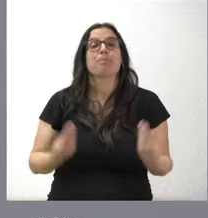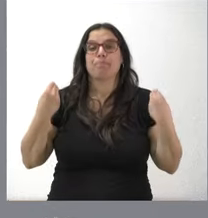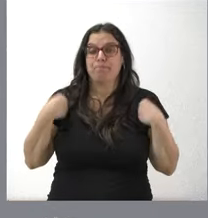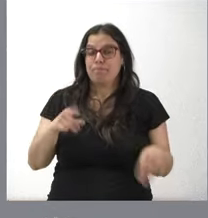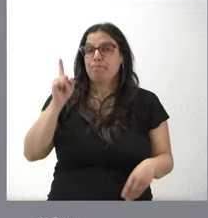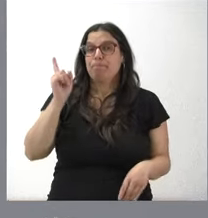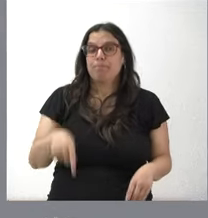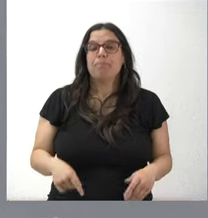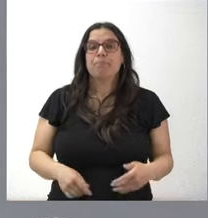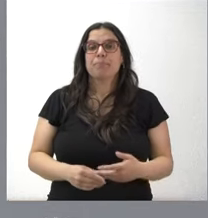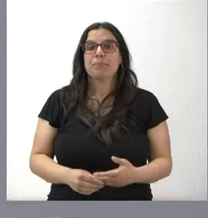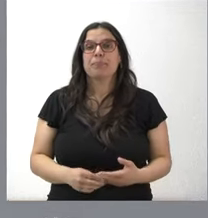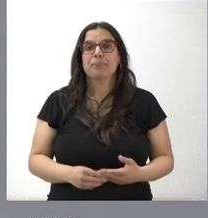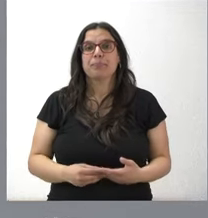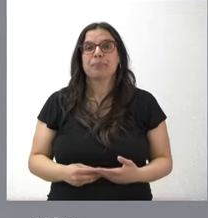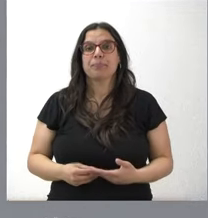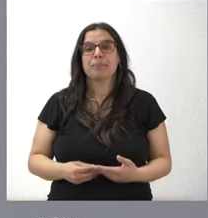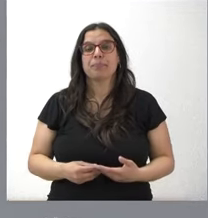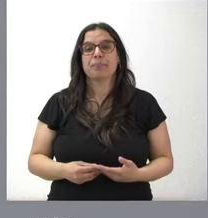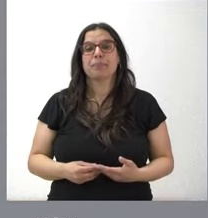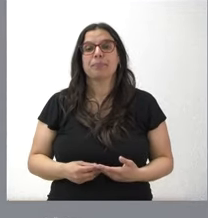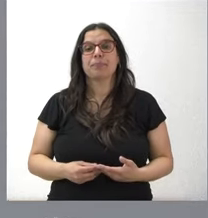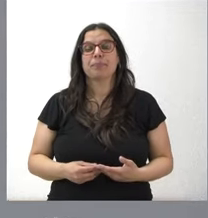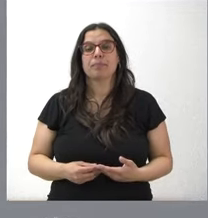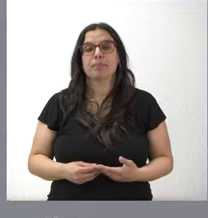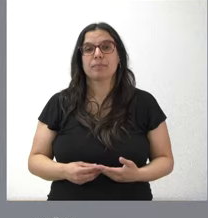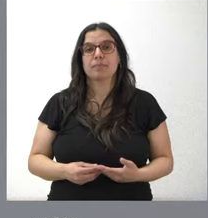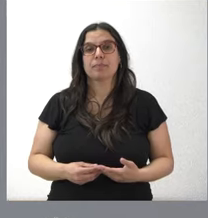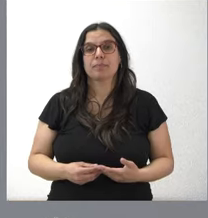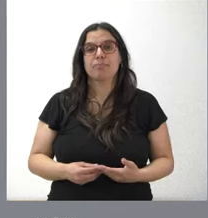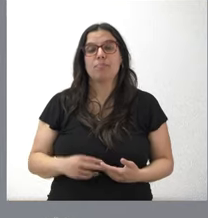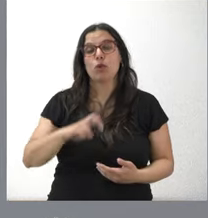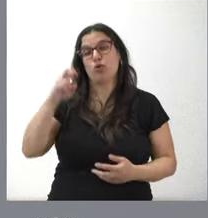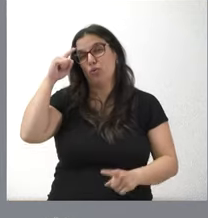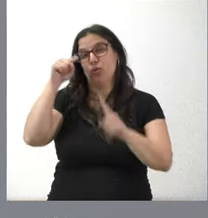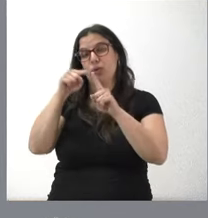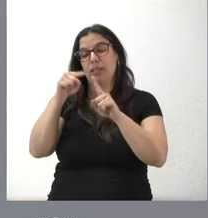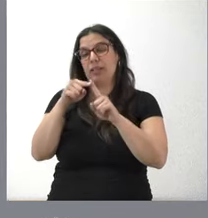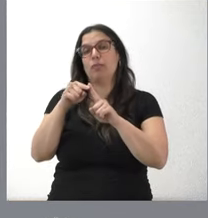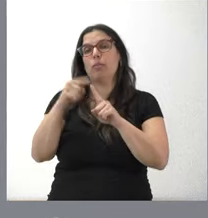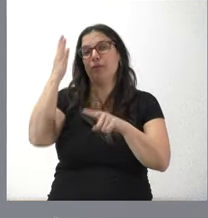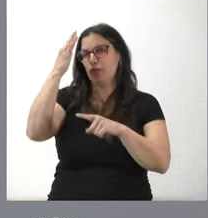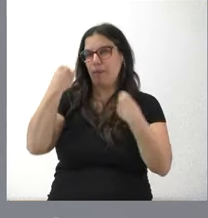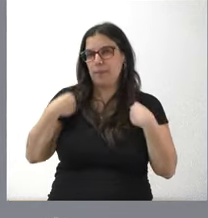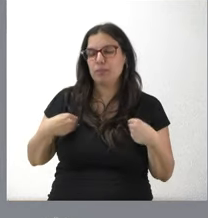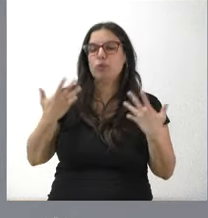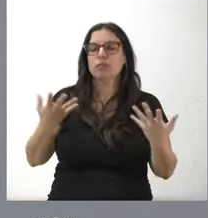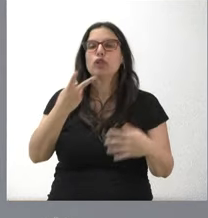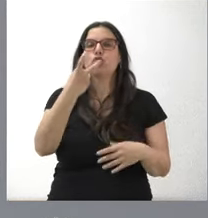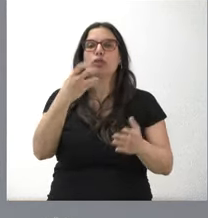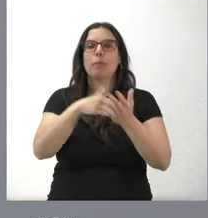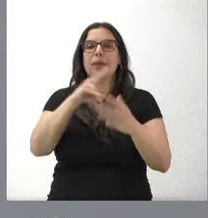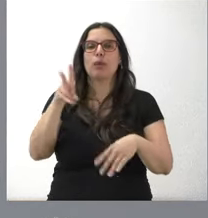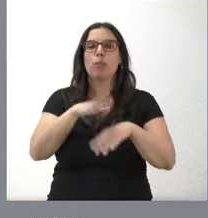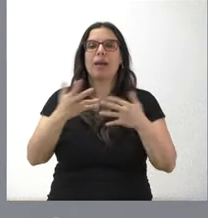que este expediente y para otra finalidad distinta, pero con la misma filosofía, son los 200.000 euros